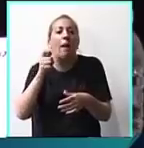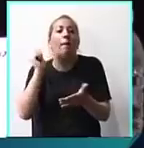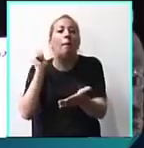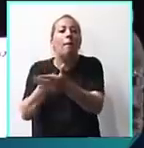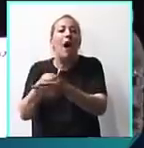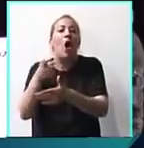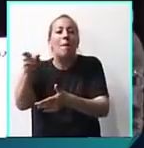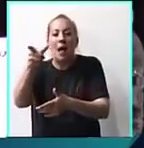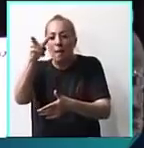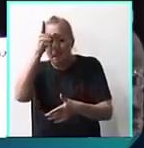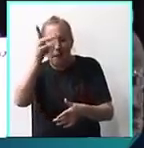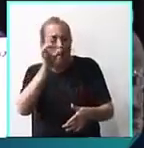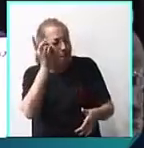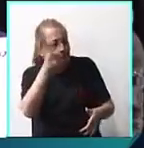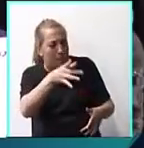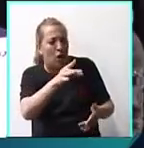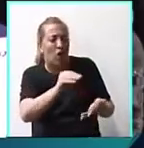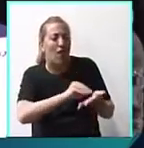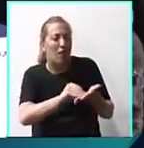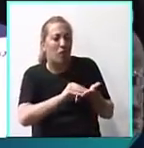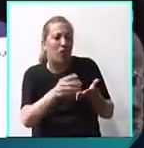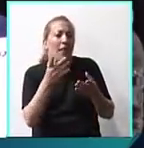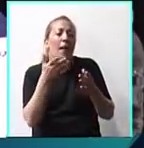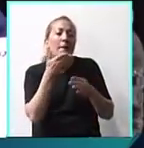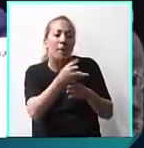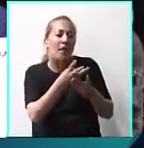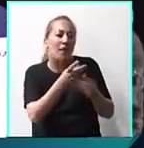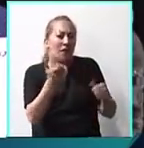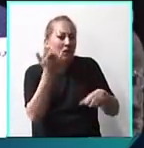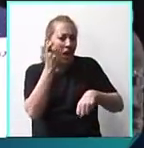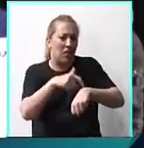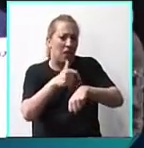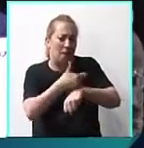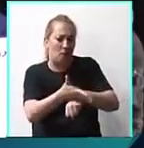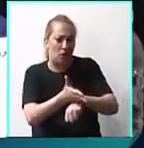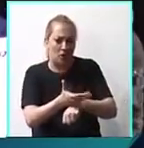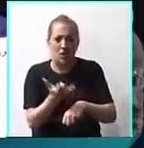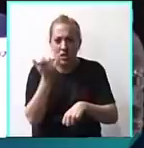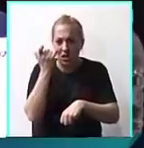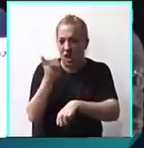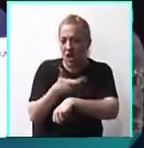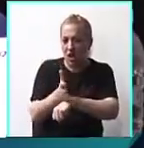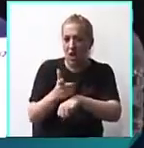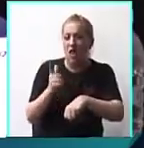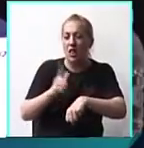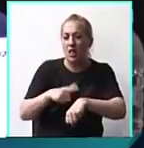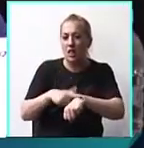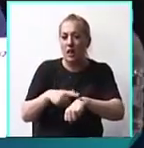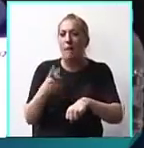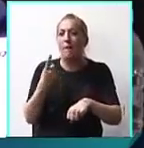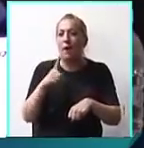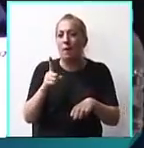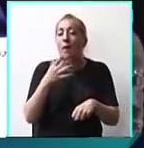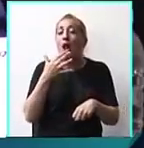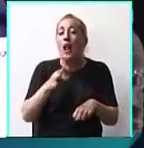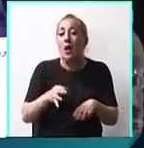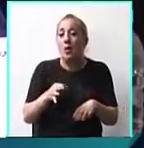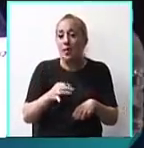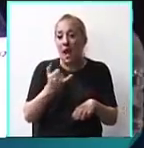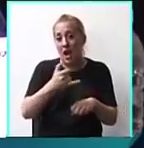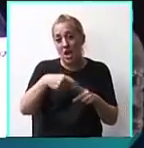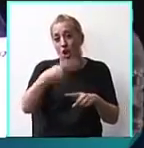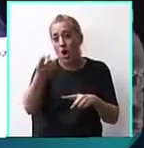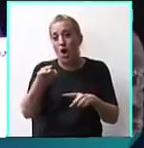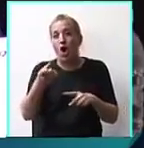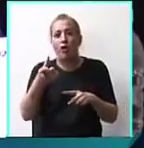acuerdan? Perdón, diputada, le pido si puedo ir cerrando, ya está excedida en el tiempo. Gracias. Yo estoy excedida en el tiempo, pero la verdad que hay otros que están